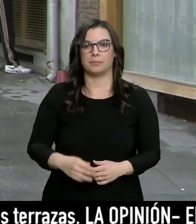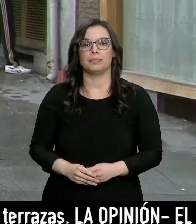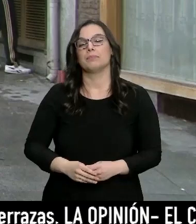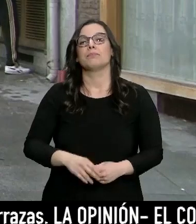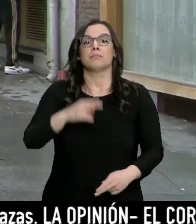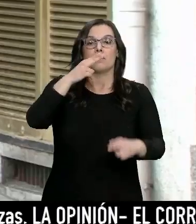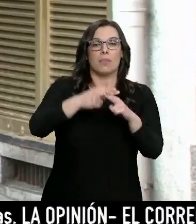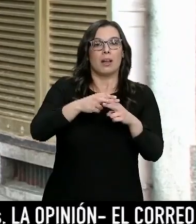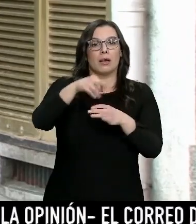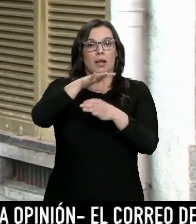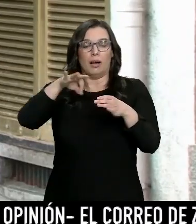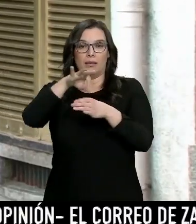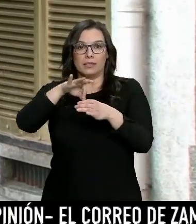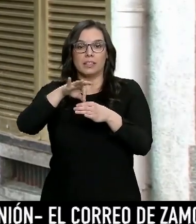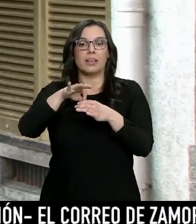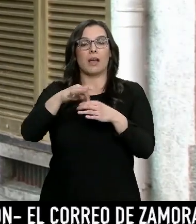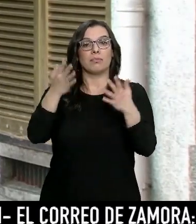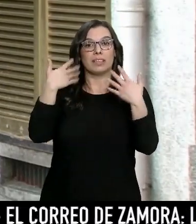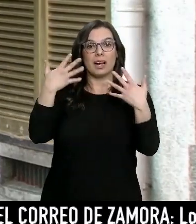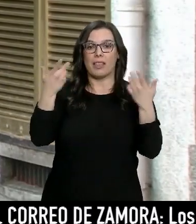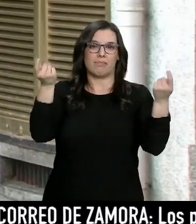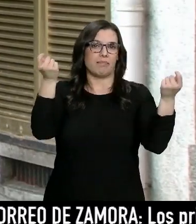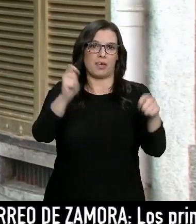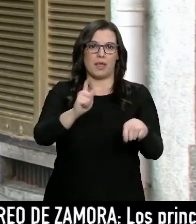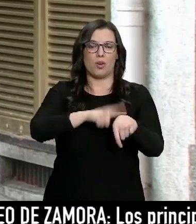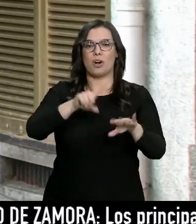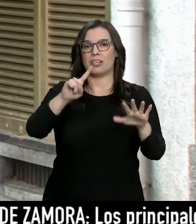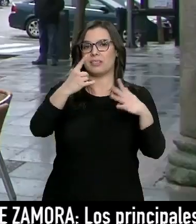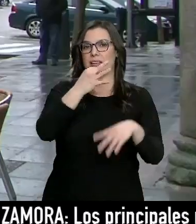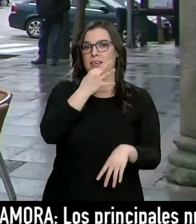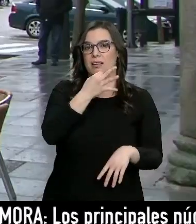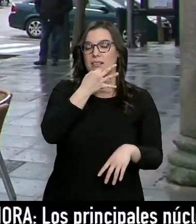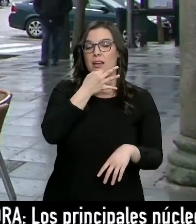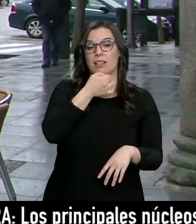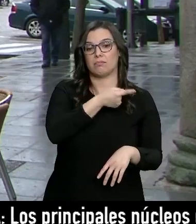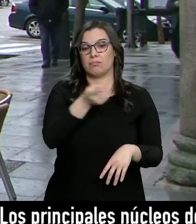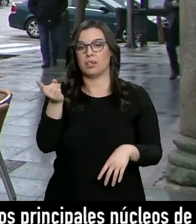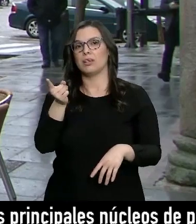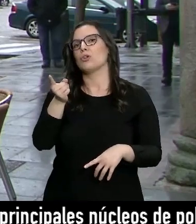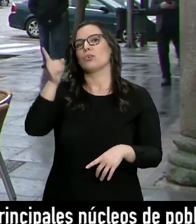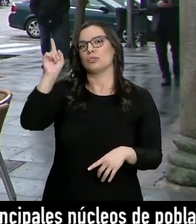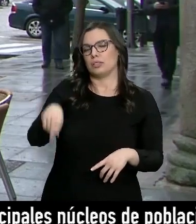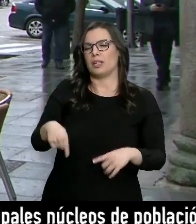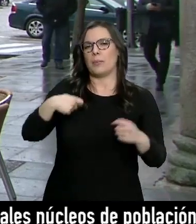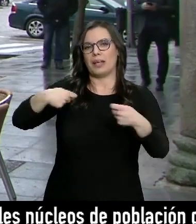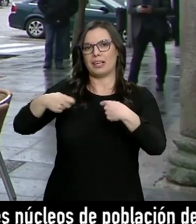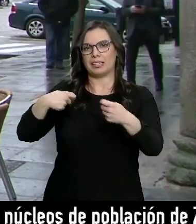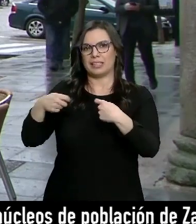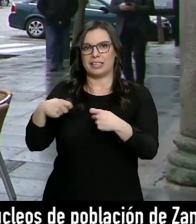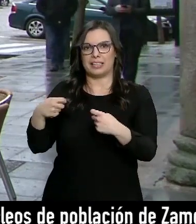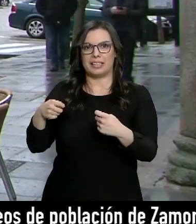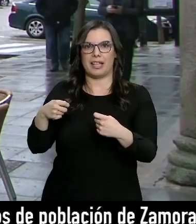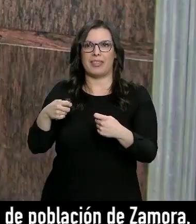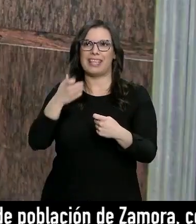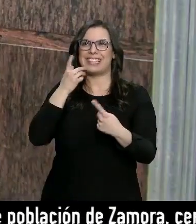Bares y cafeterías con sus terrazas cerradas a las 6 de la tarde y como ellos también los establecimientos considerados